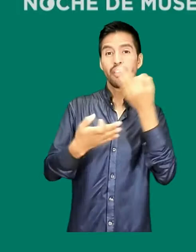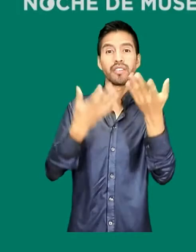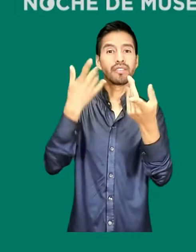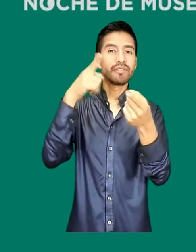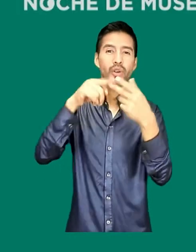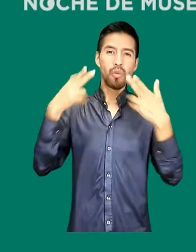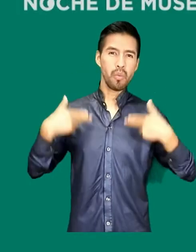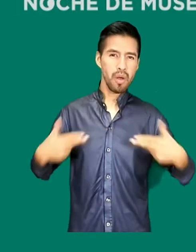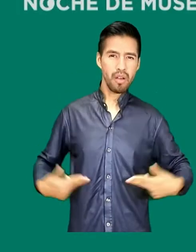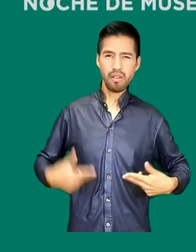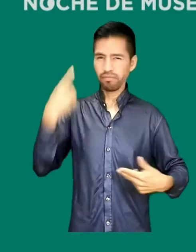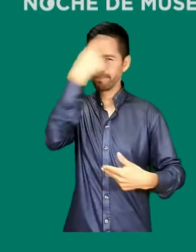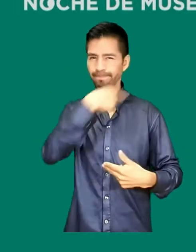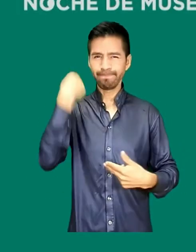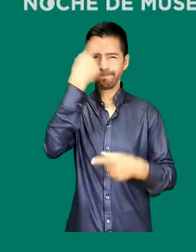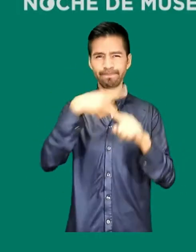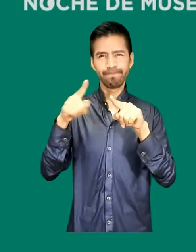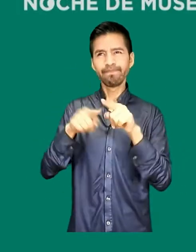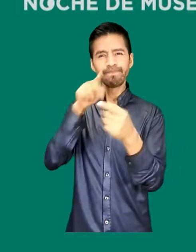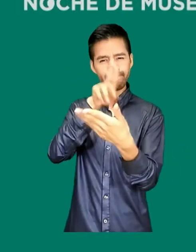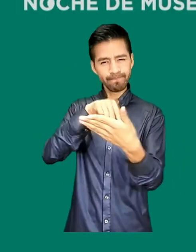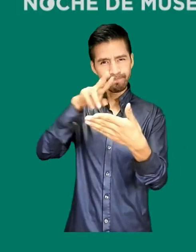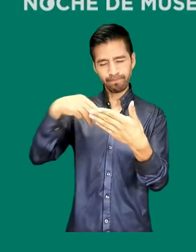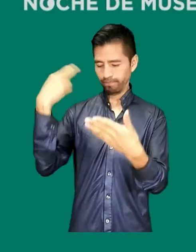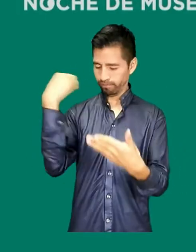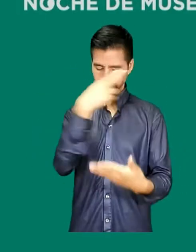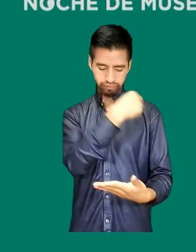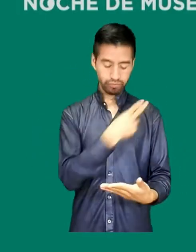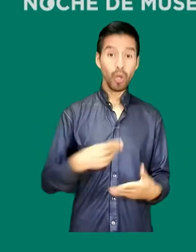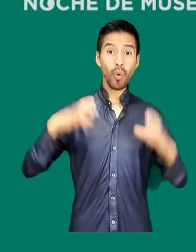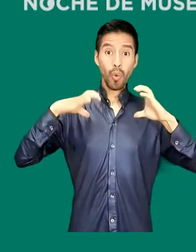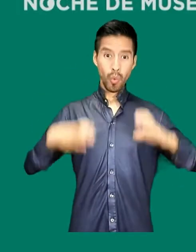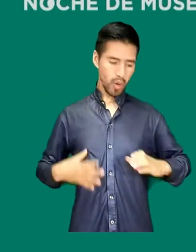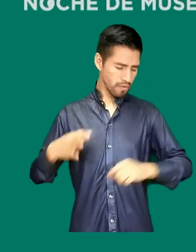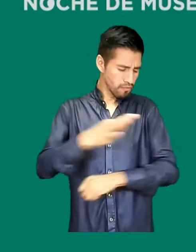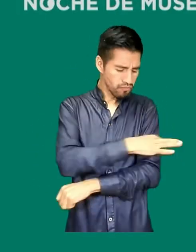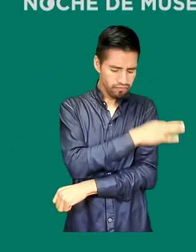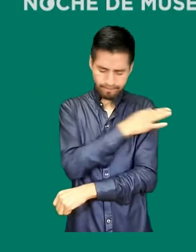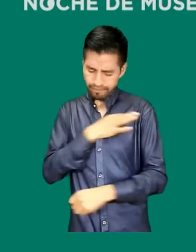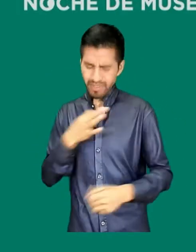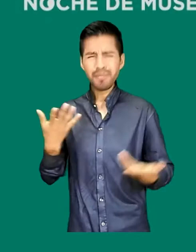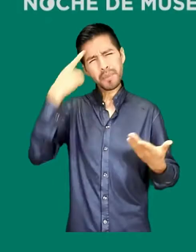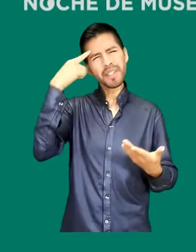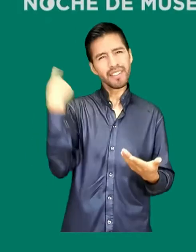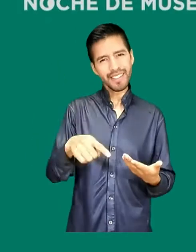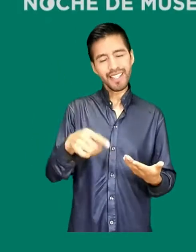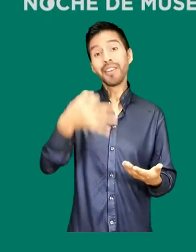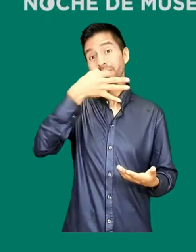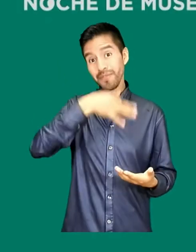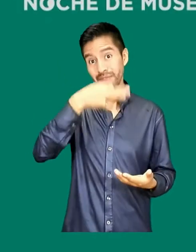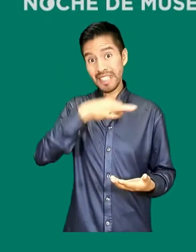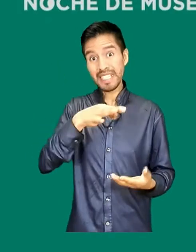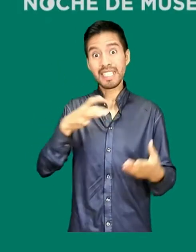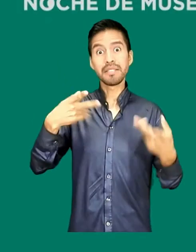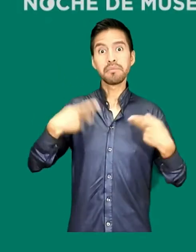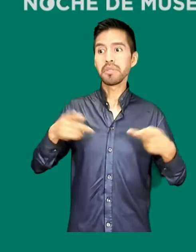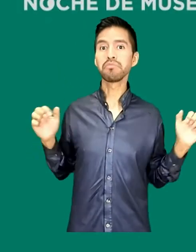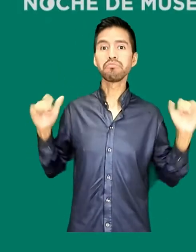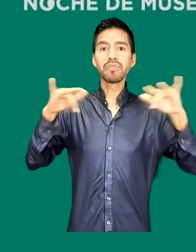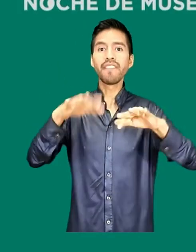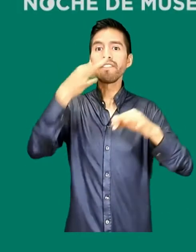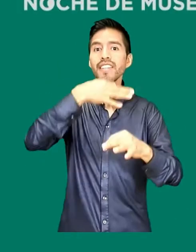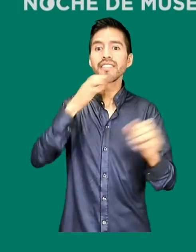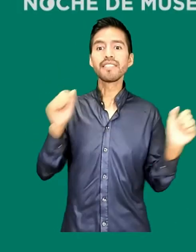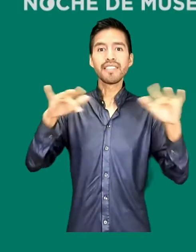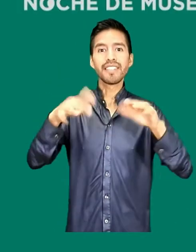y pies. El adornar el cuerpo con sellos era común para ritos y fiestas en las que el cuerpo era parte de la ceremonia y las figuras sobre